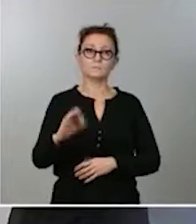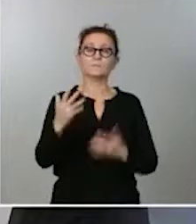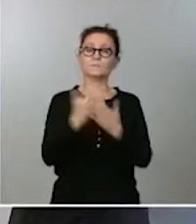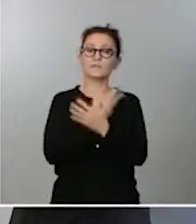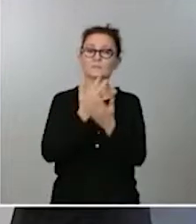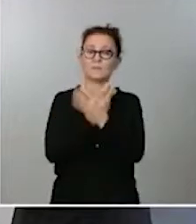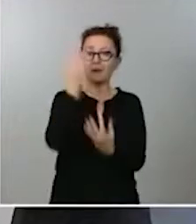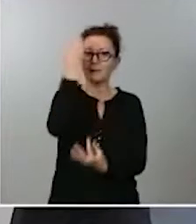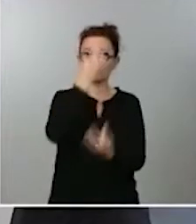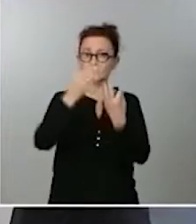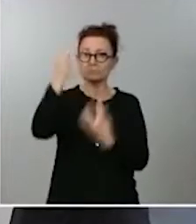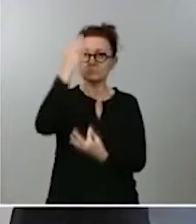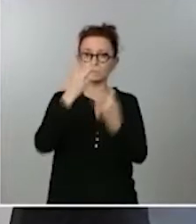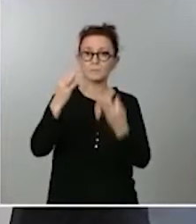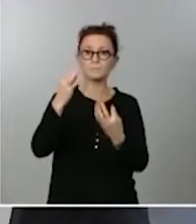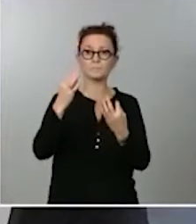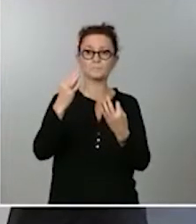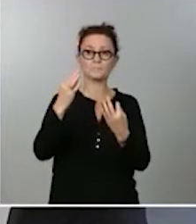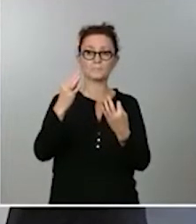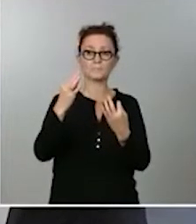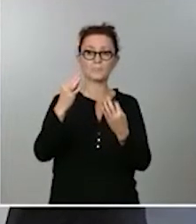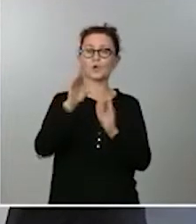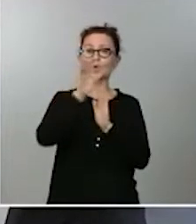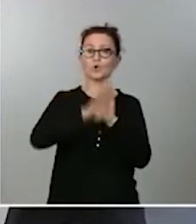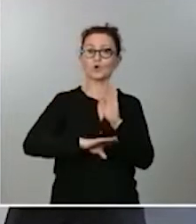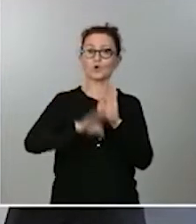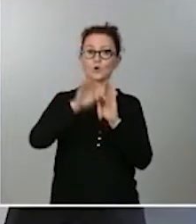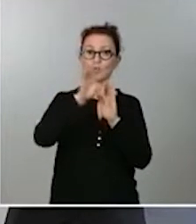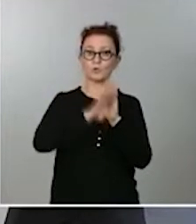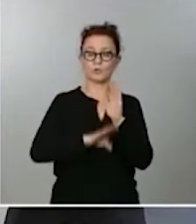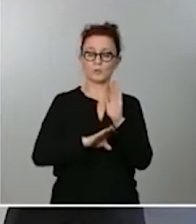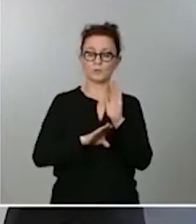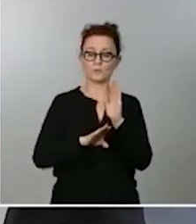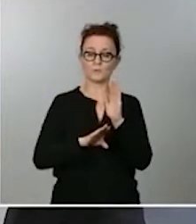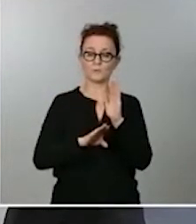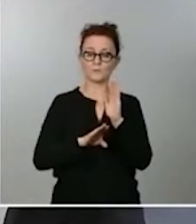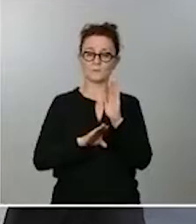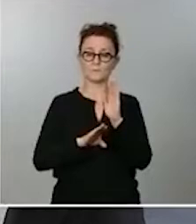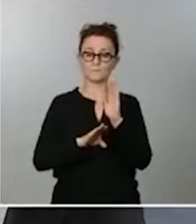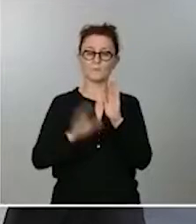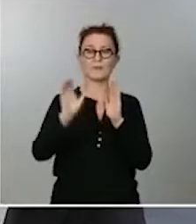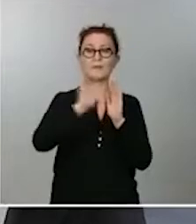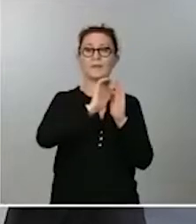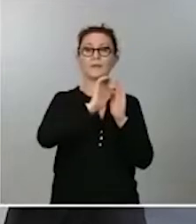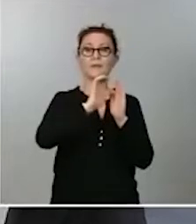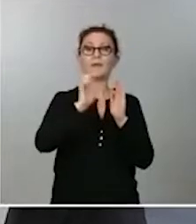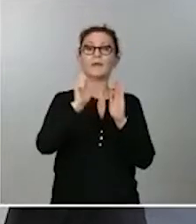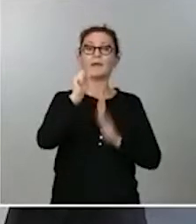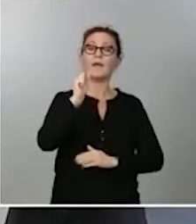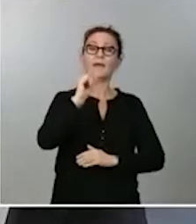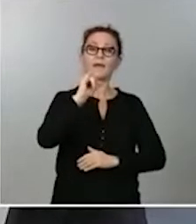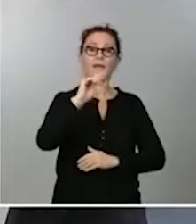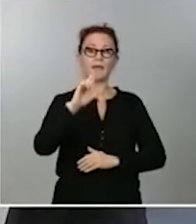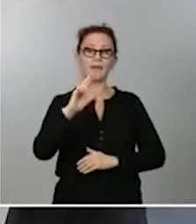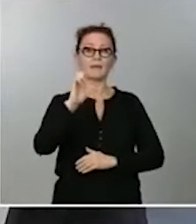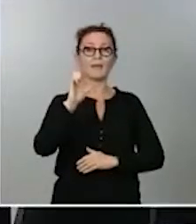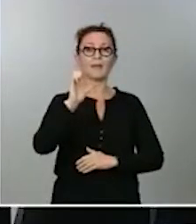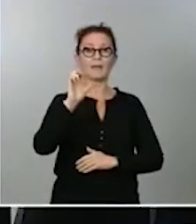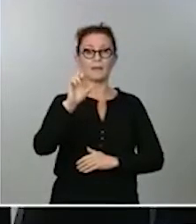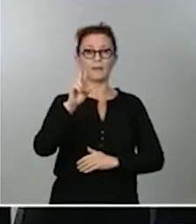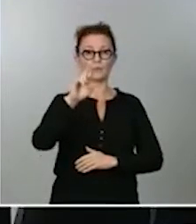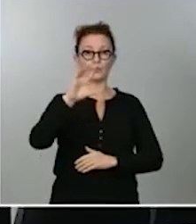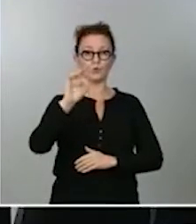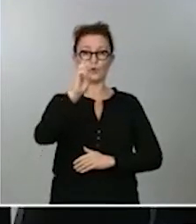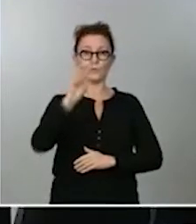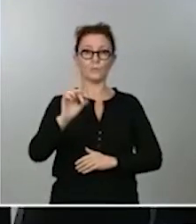rescate de las condiciones que ha tenido que aceptar Aereuropa para poder acceder a los fondos gestionados por